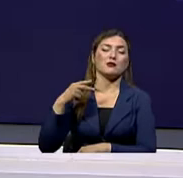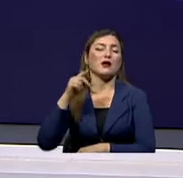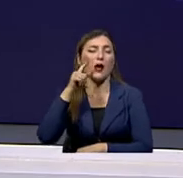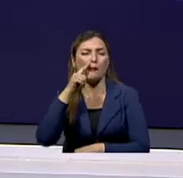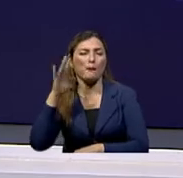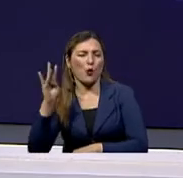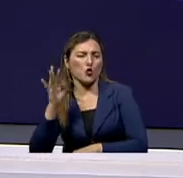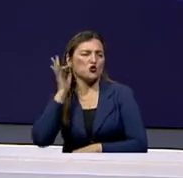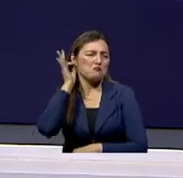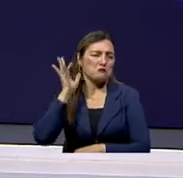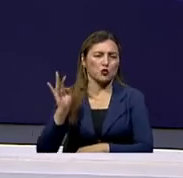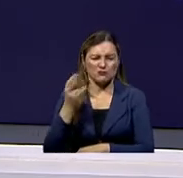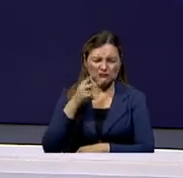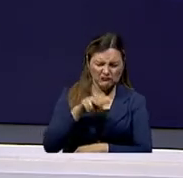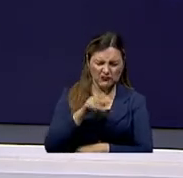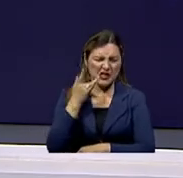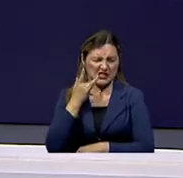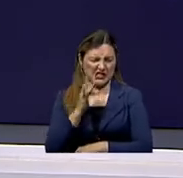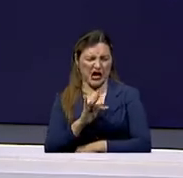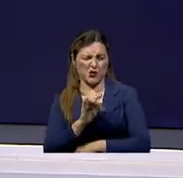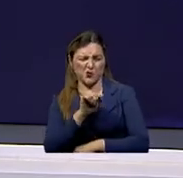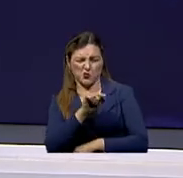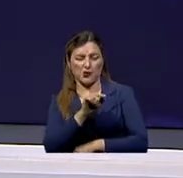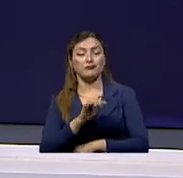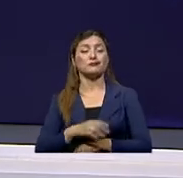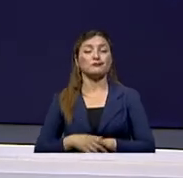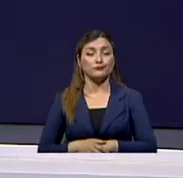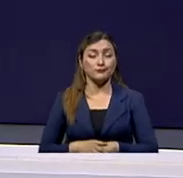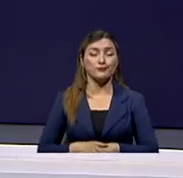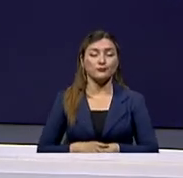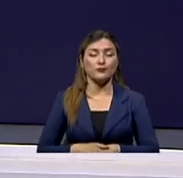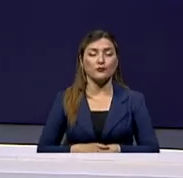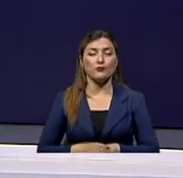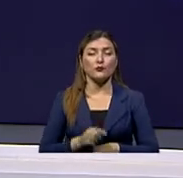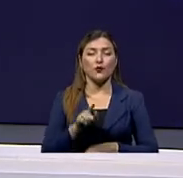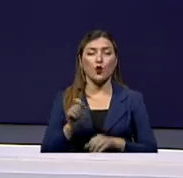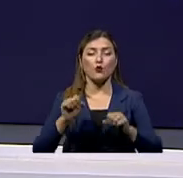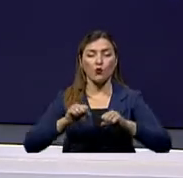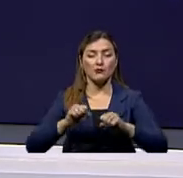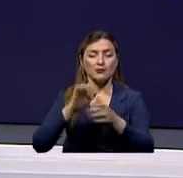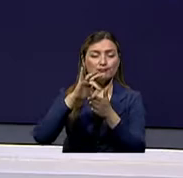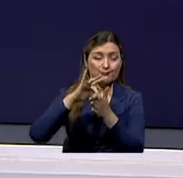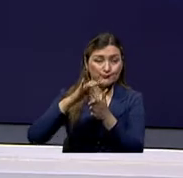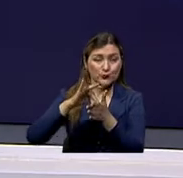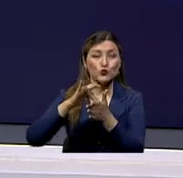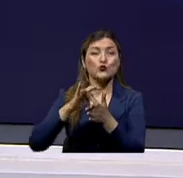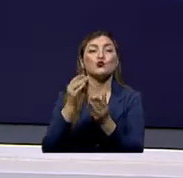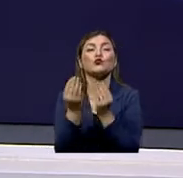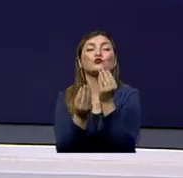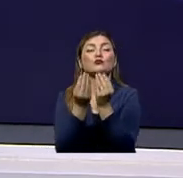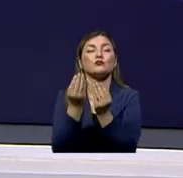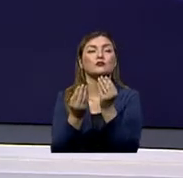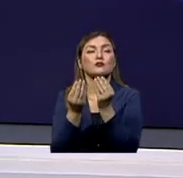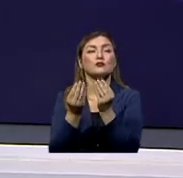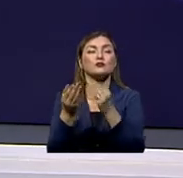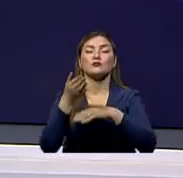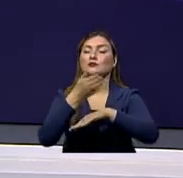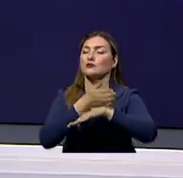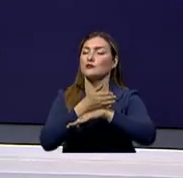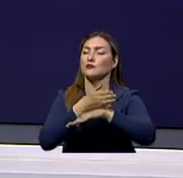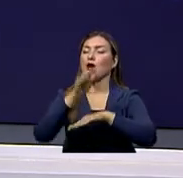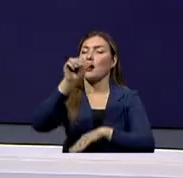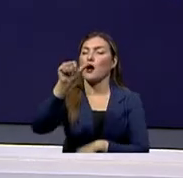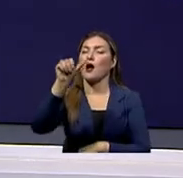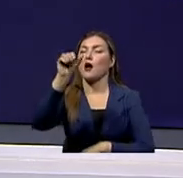cuenta y dicen, mira, ese lunar está raro. Es decir, para que usted sepa que puede tener más riesgo, debería ser lo que nosotros habíamos dicho del